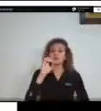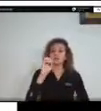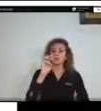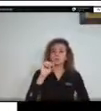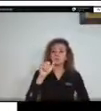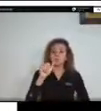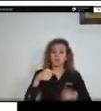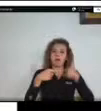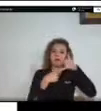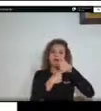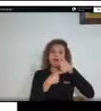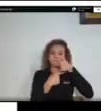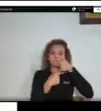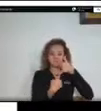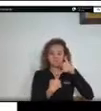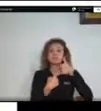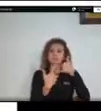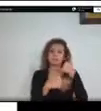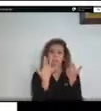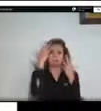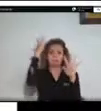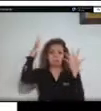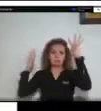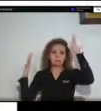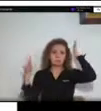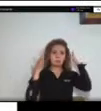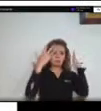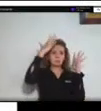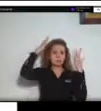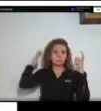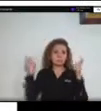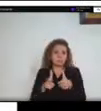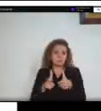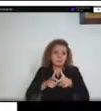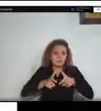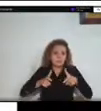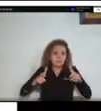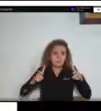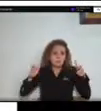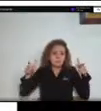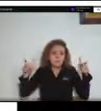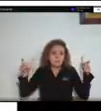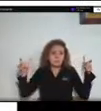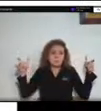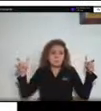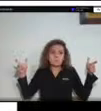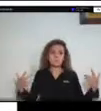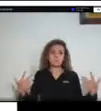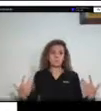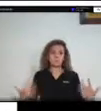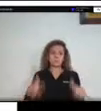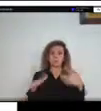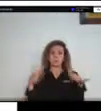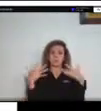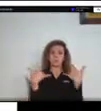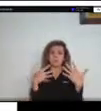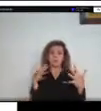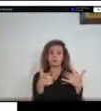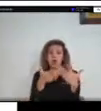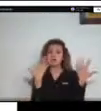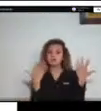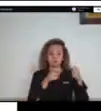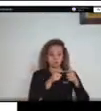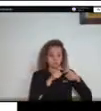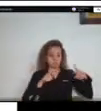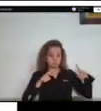área o la selva más grande del mundo. Cabe decir que en la zona andina es donde nacen nuestros grandes ríos, ríos como el río